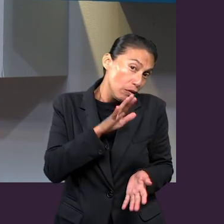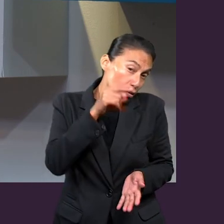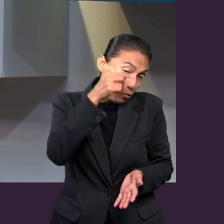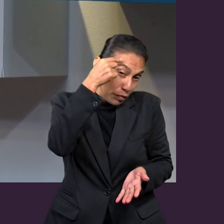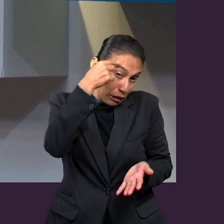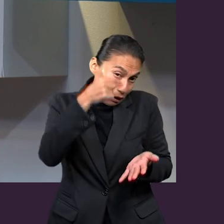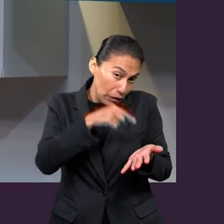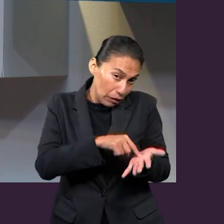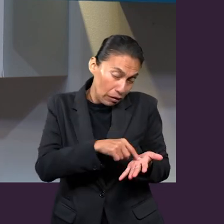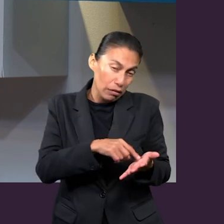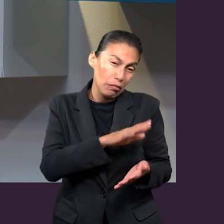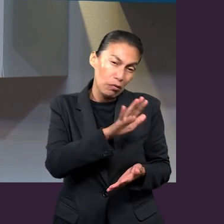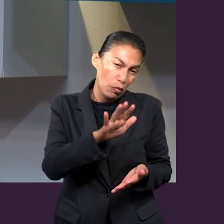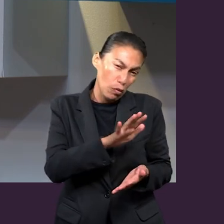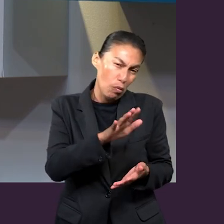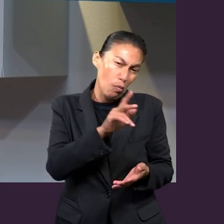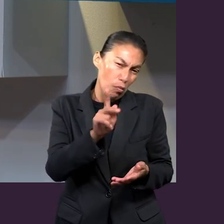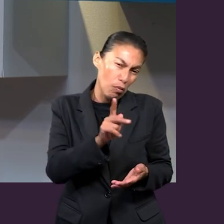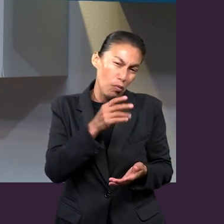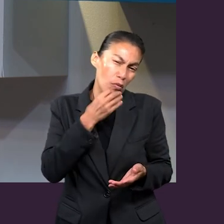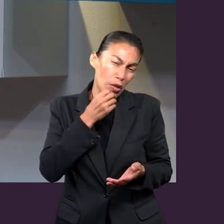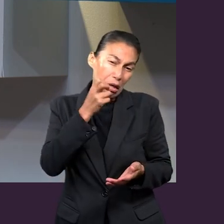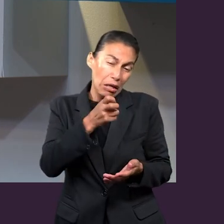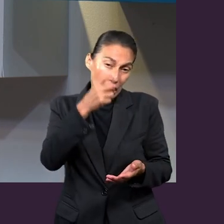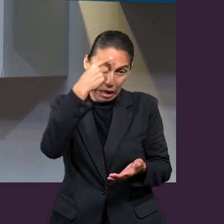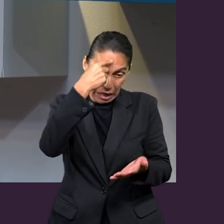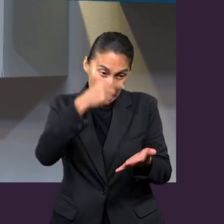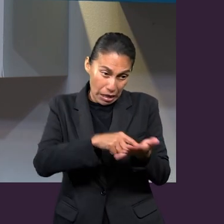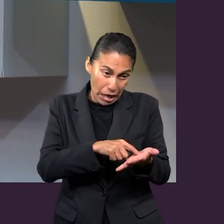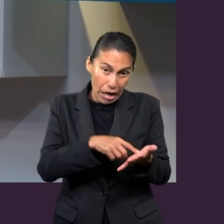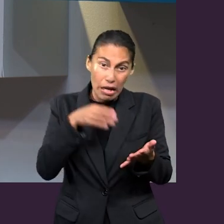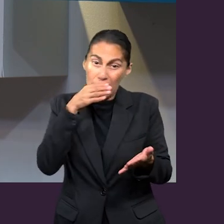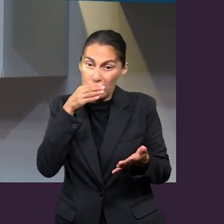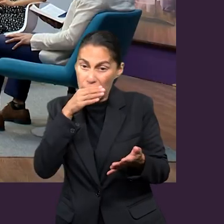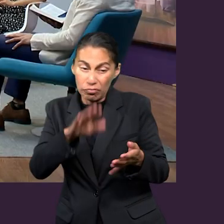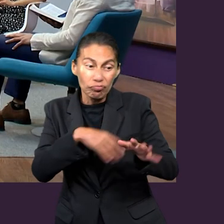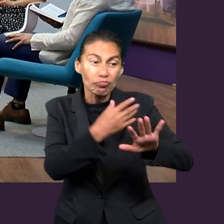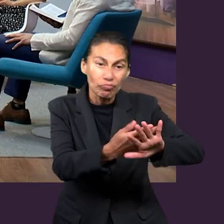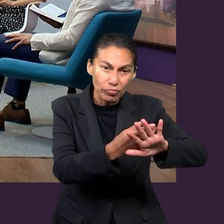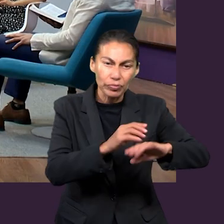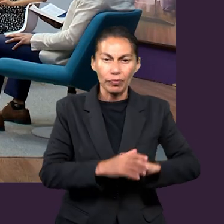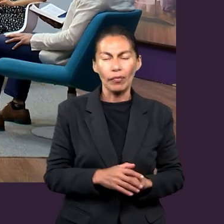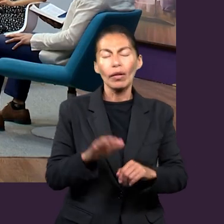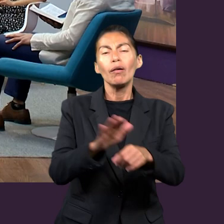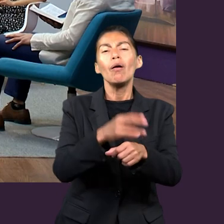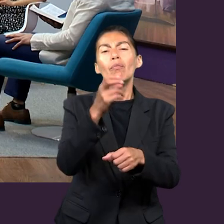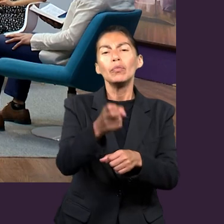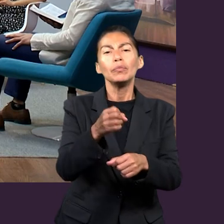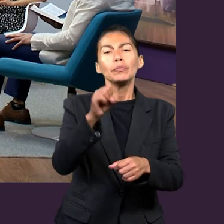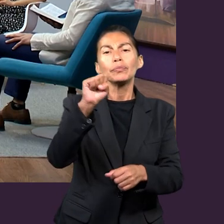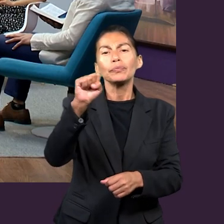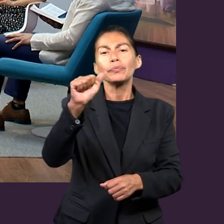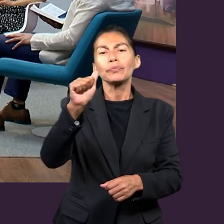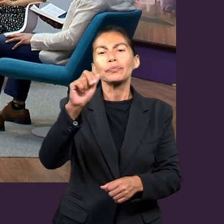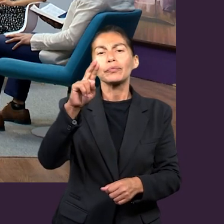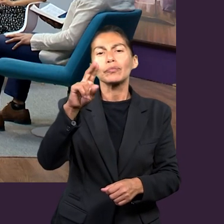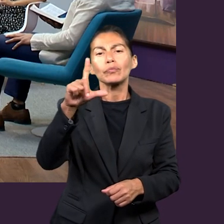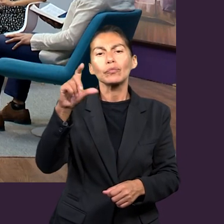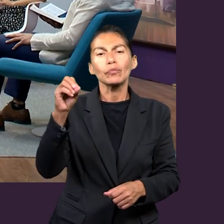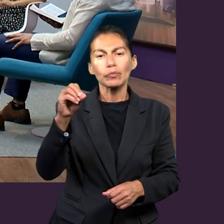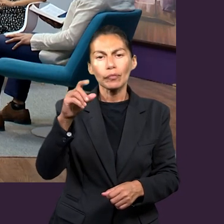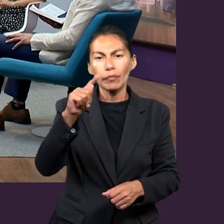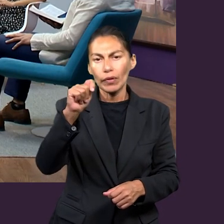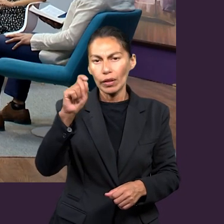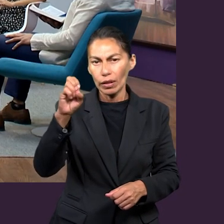que existía en ese momento dentro del pueblo judío. Y es por eso que Pablo, mejor dicho, Saulo de Tarso,